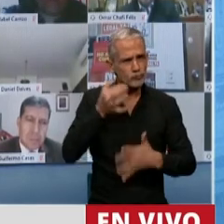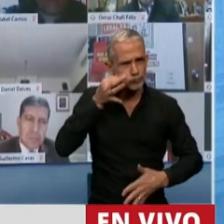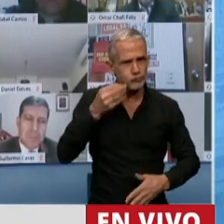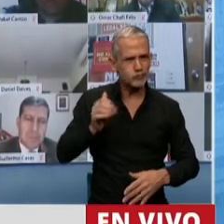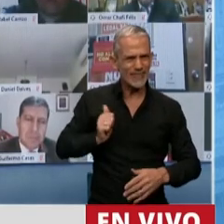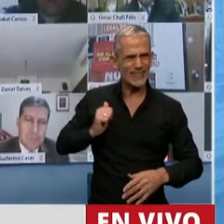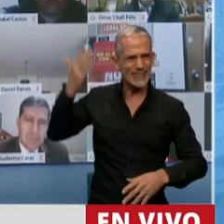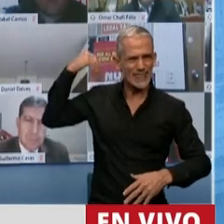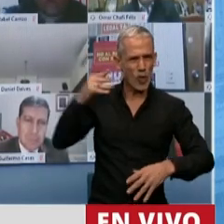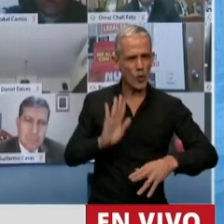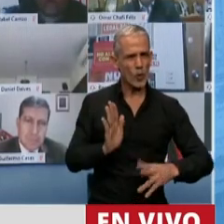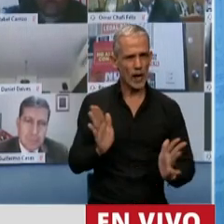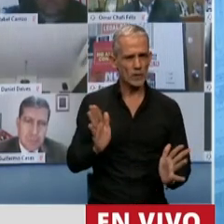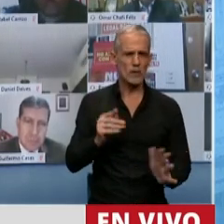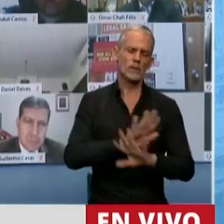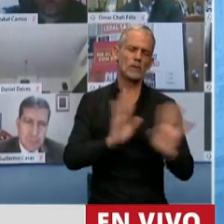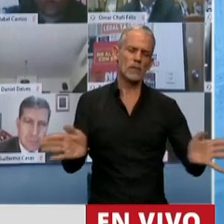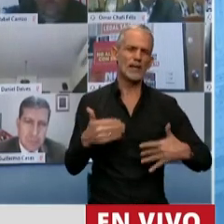Dejen de usar eso también.